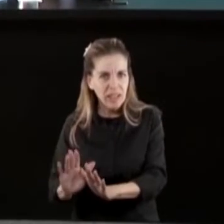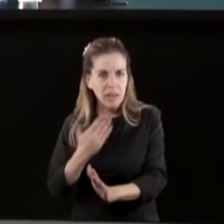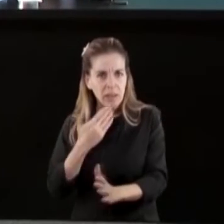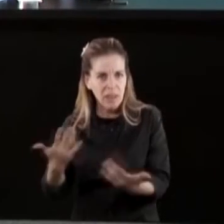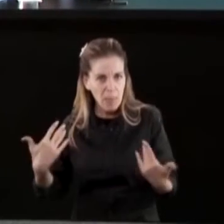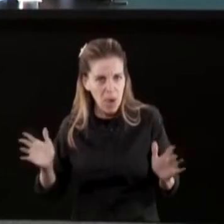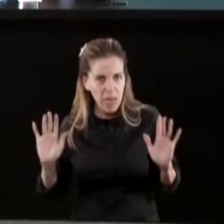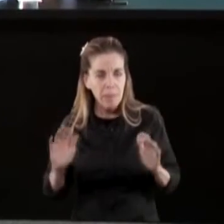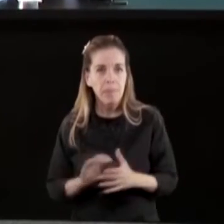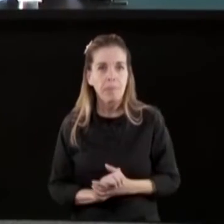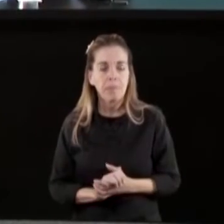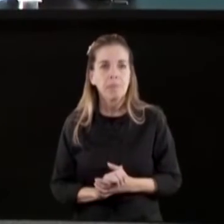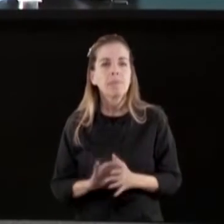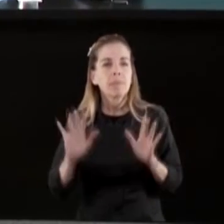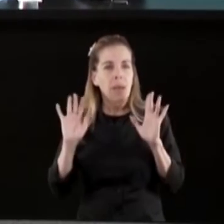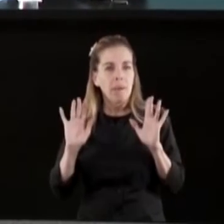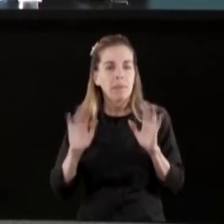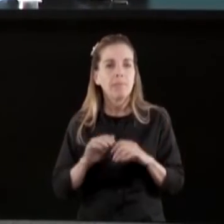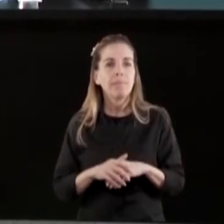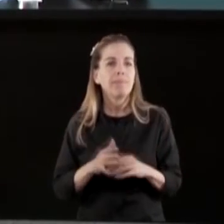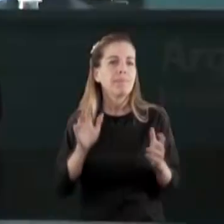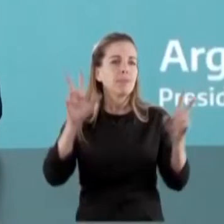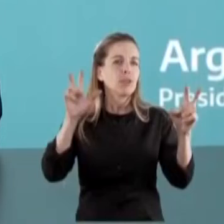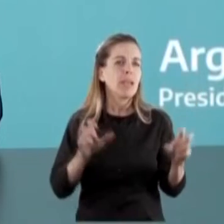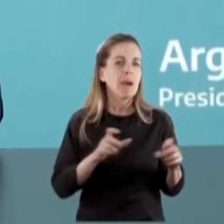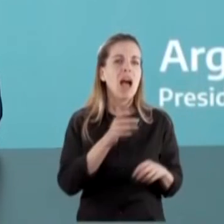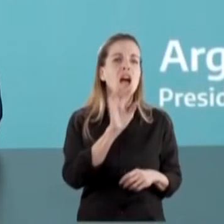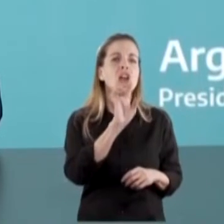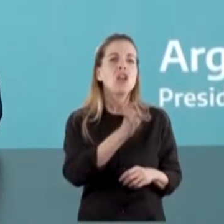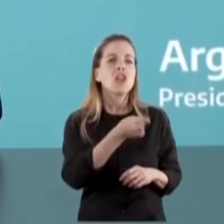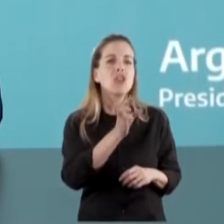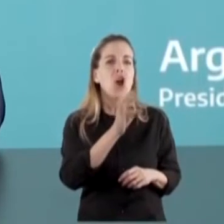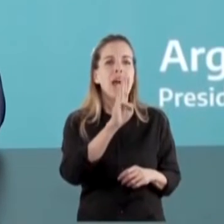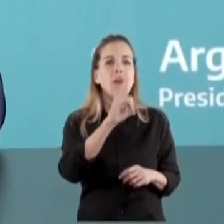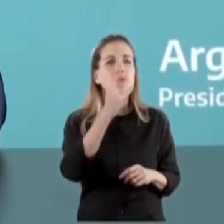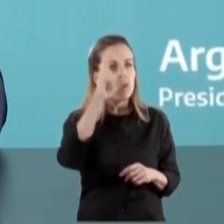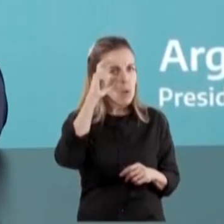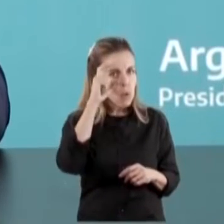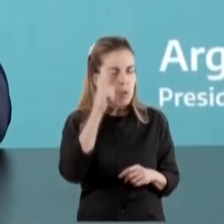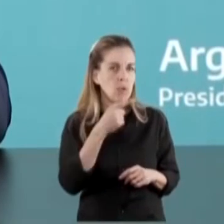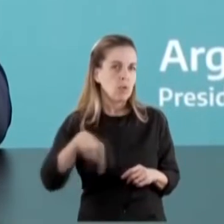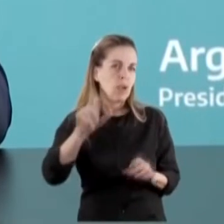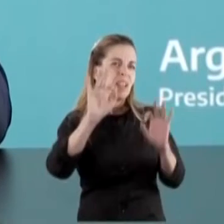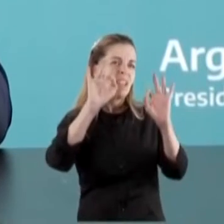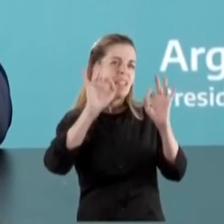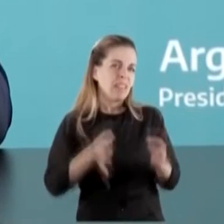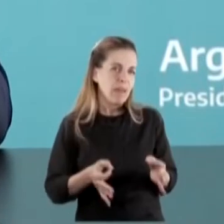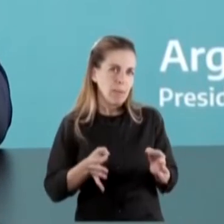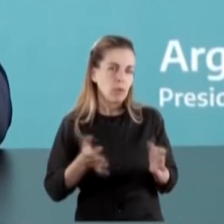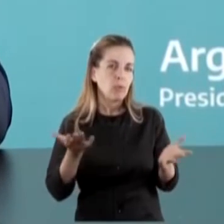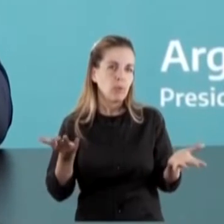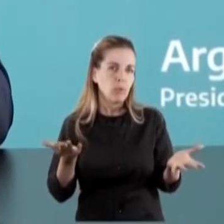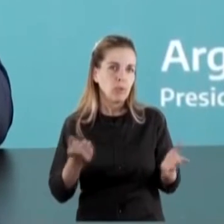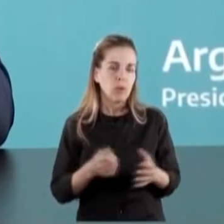A ver, el sector este del dólar que usted menciona, el dólar blue, bueno, todos sabemos, es un